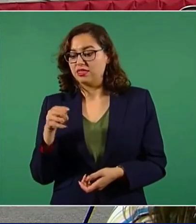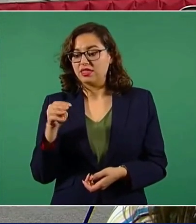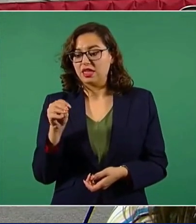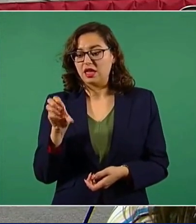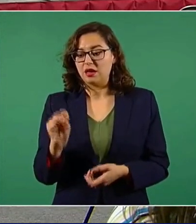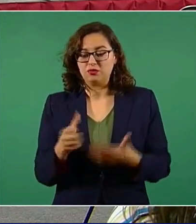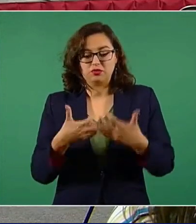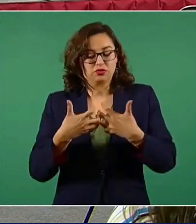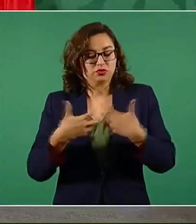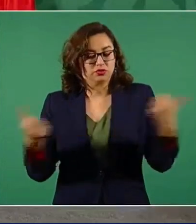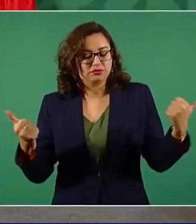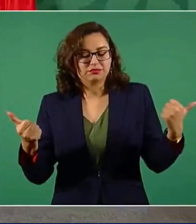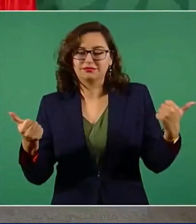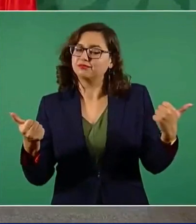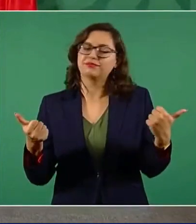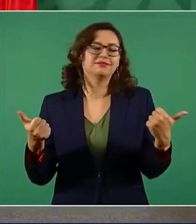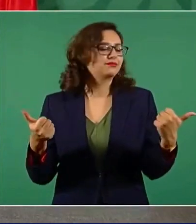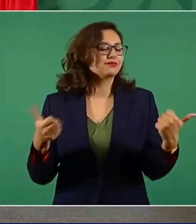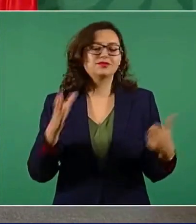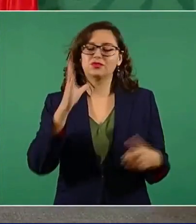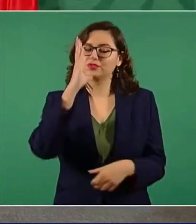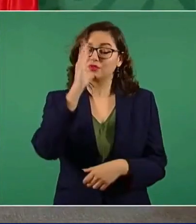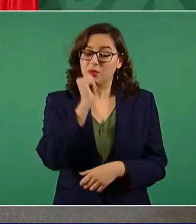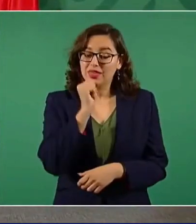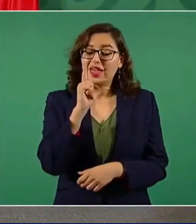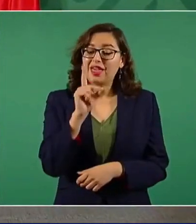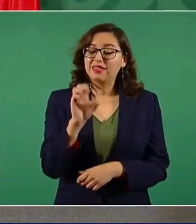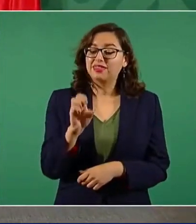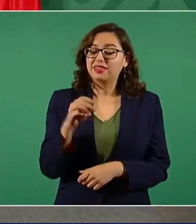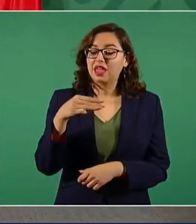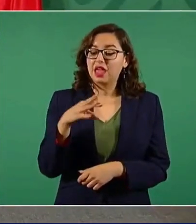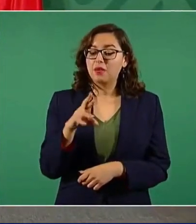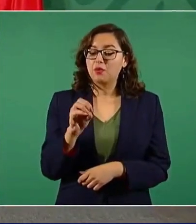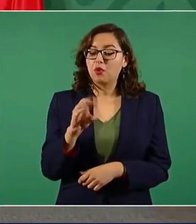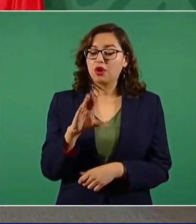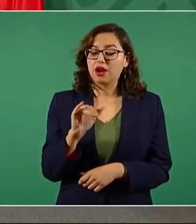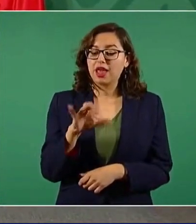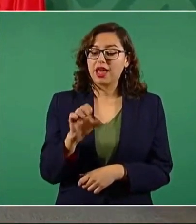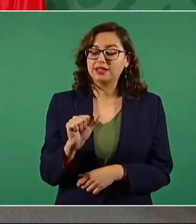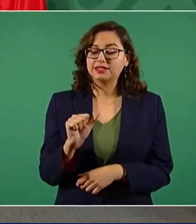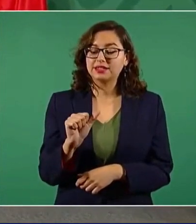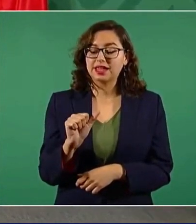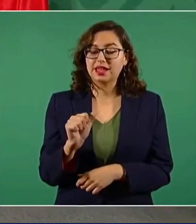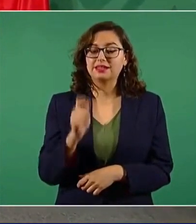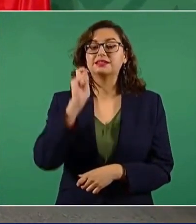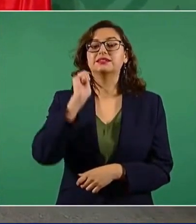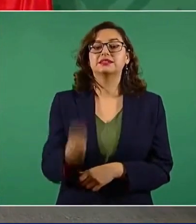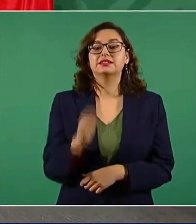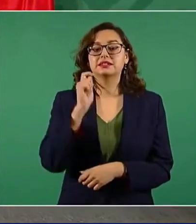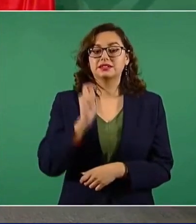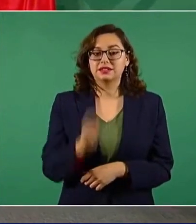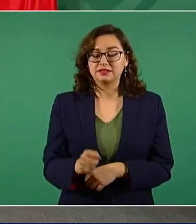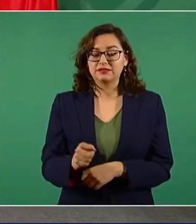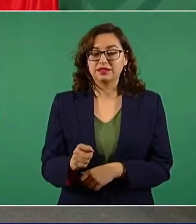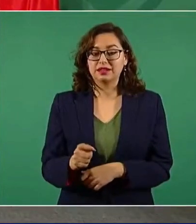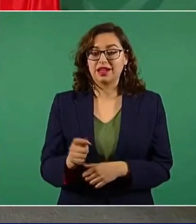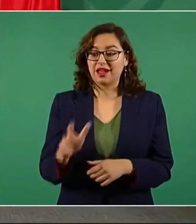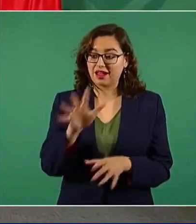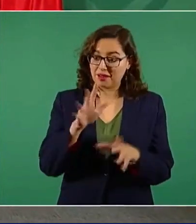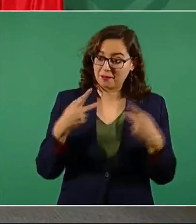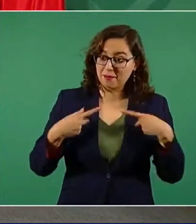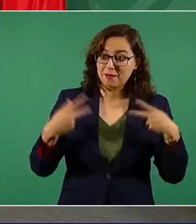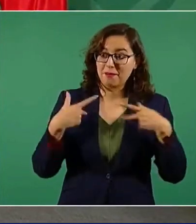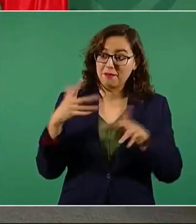La democracia es Demos, pueblo. Kratos, poder. Poder del pueblo.